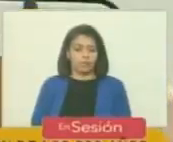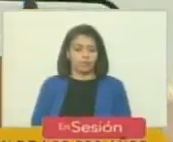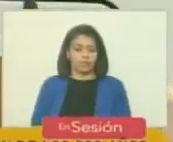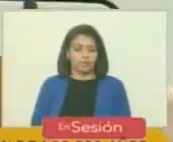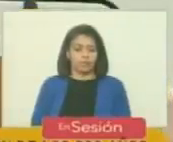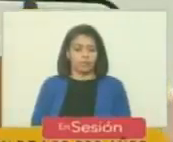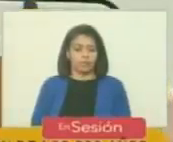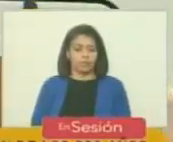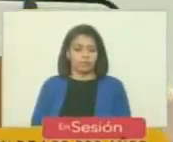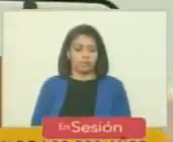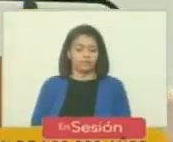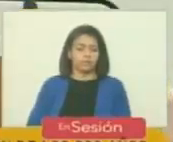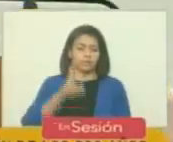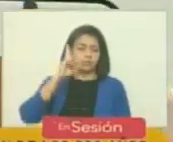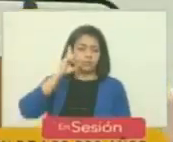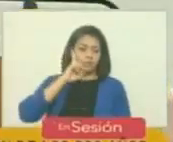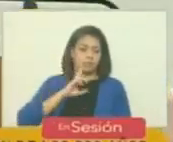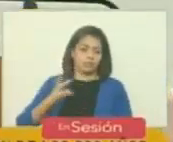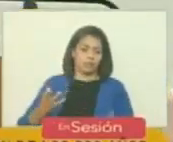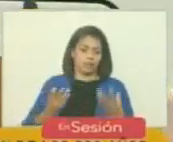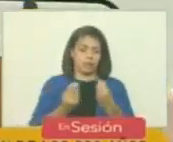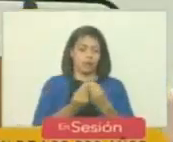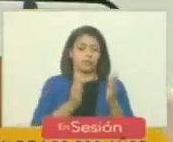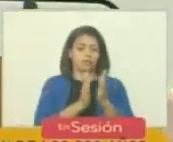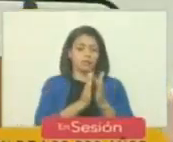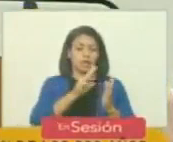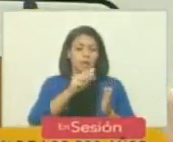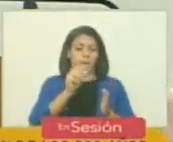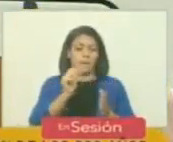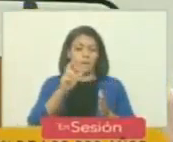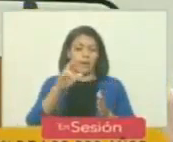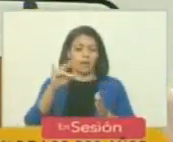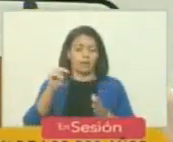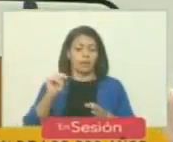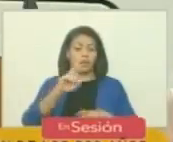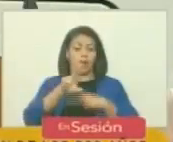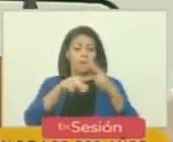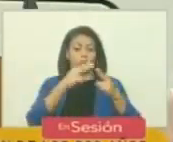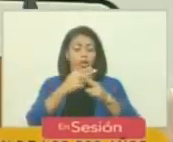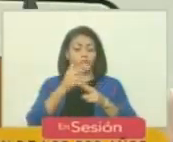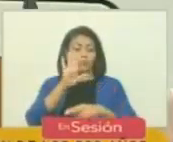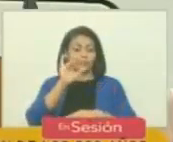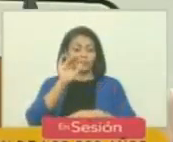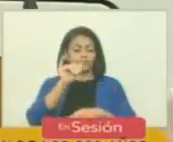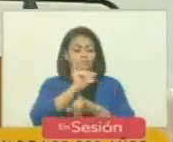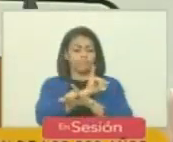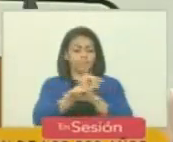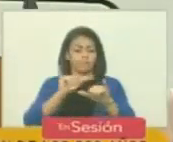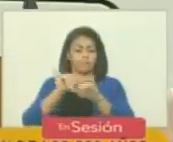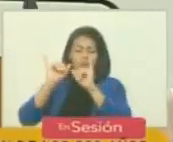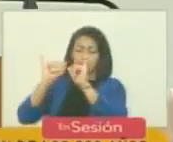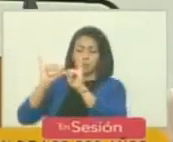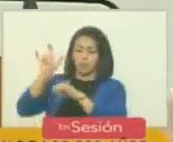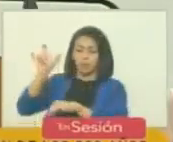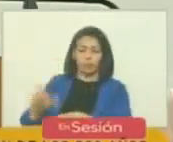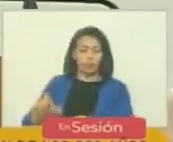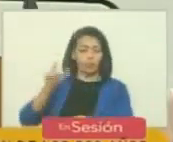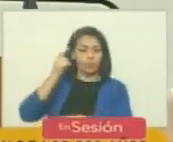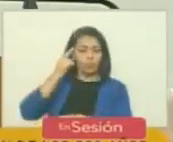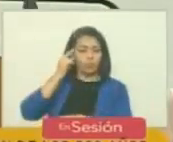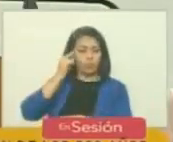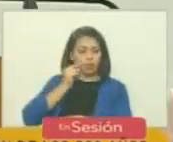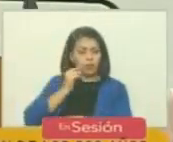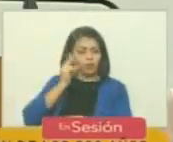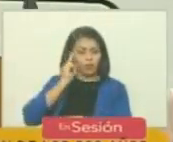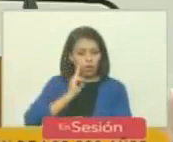que acompañó al general Santa Martín hasta el puerto para despedirlo es el mismo Bolívar que meses